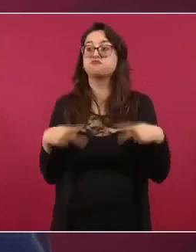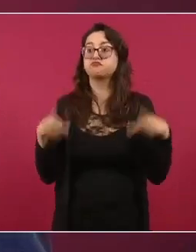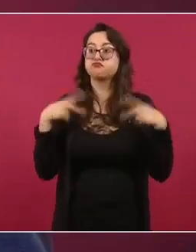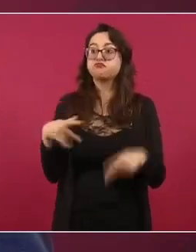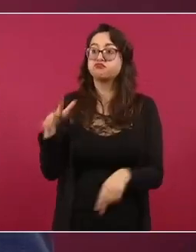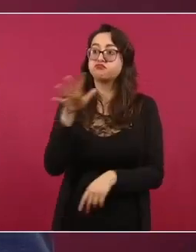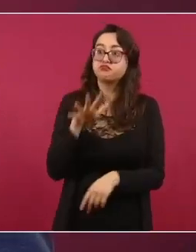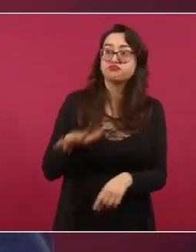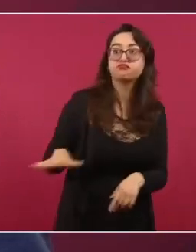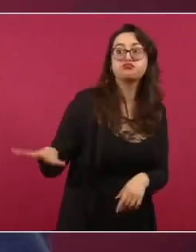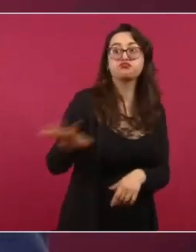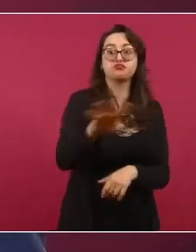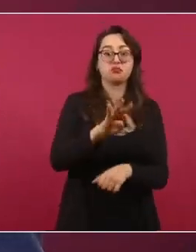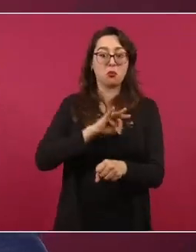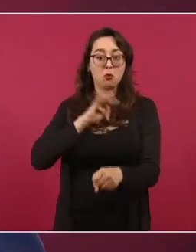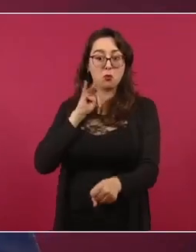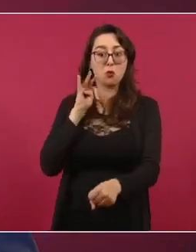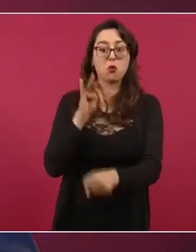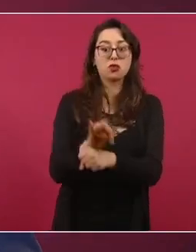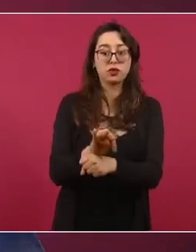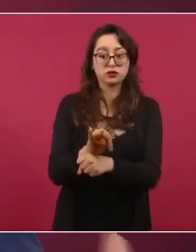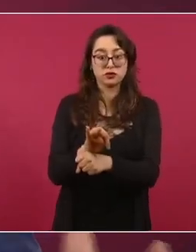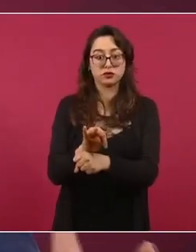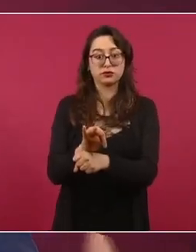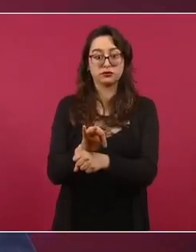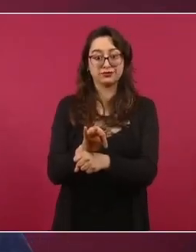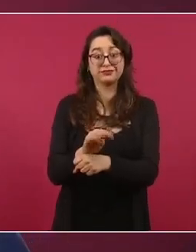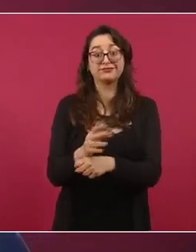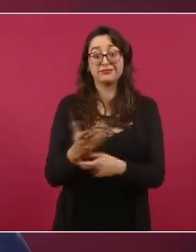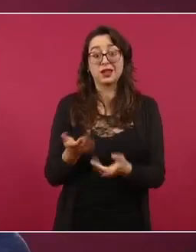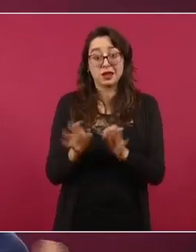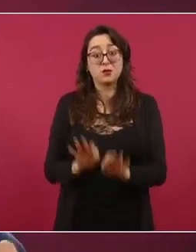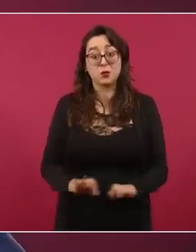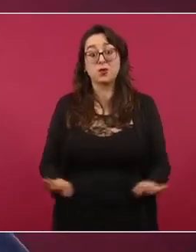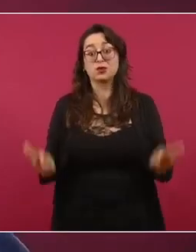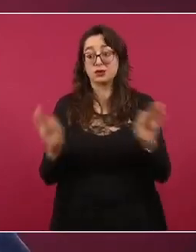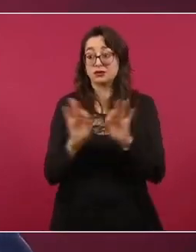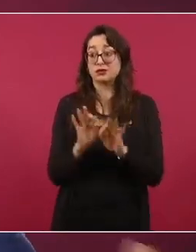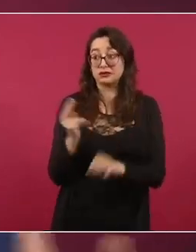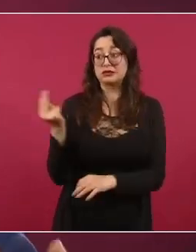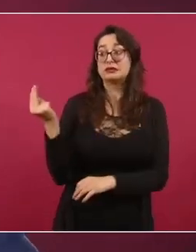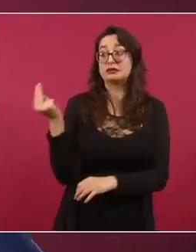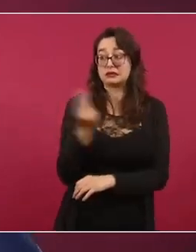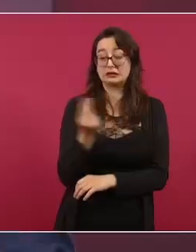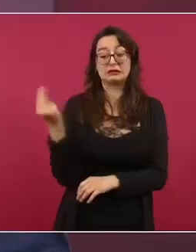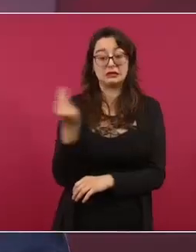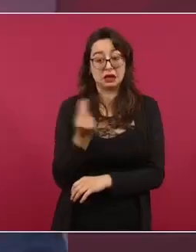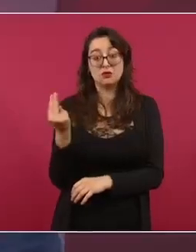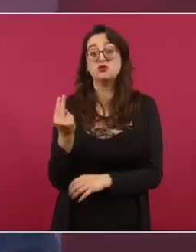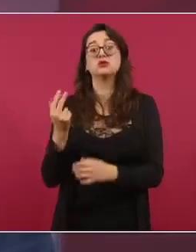y necesitamos unir